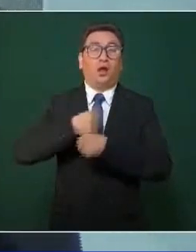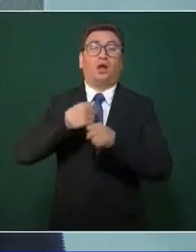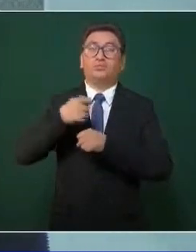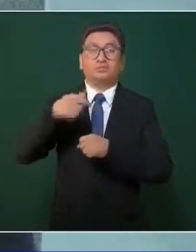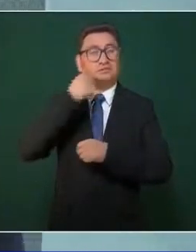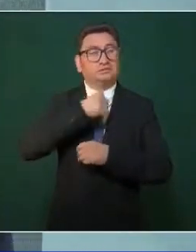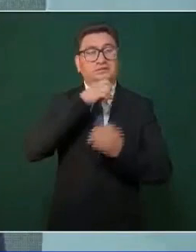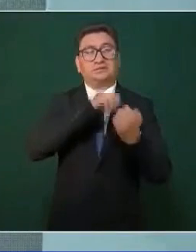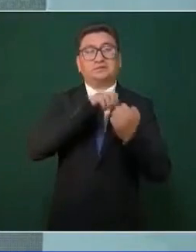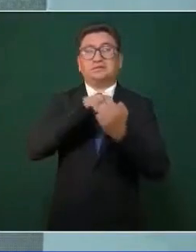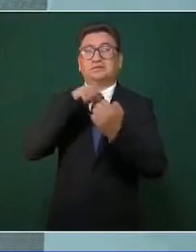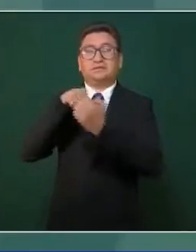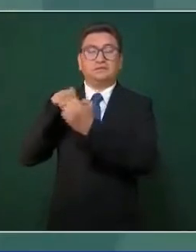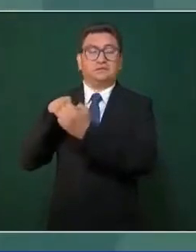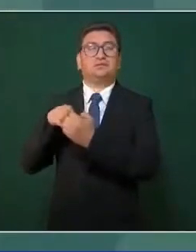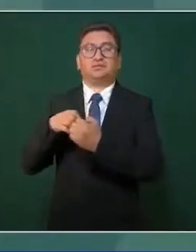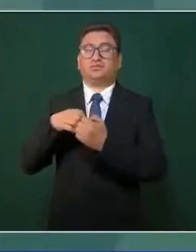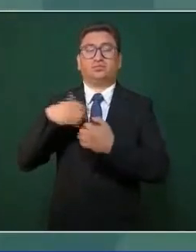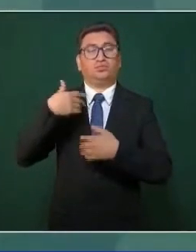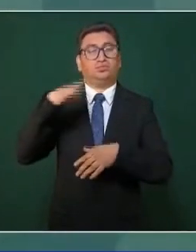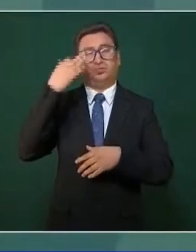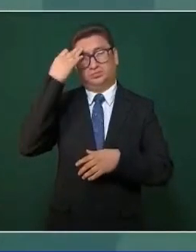mucho tiempo.